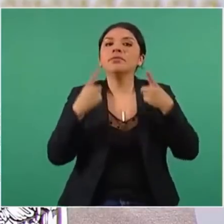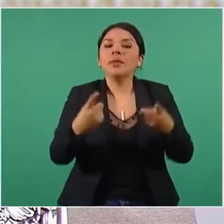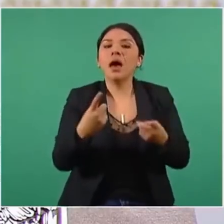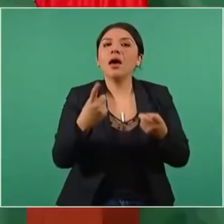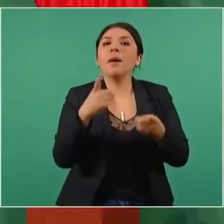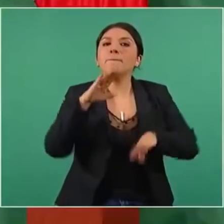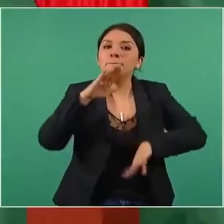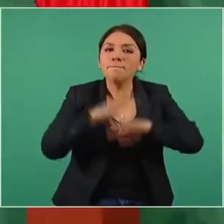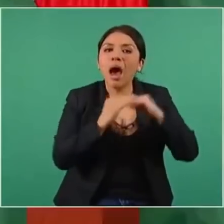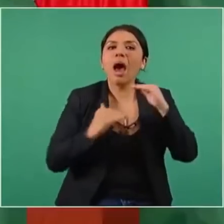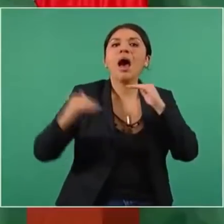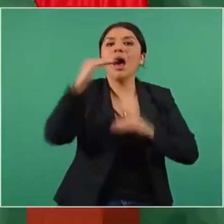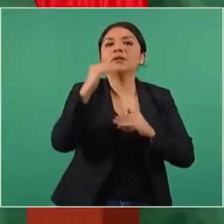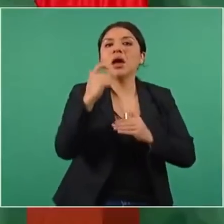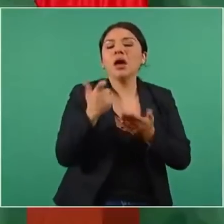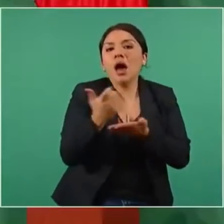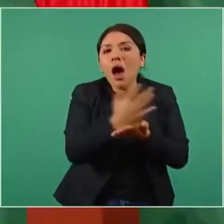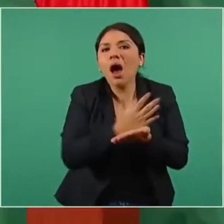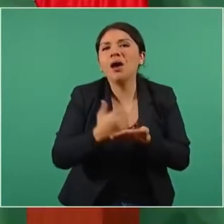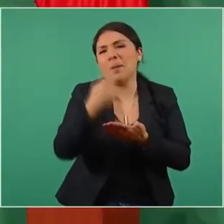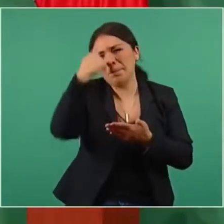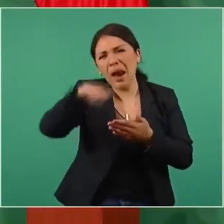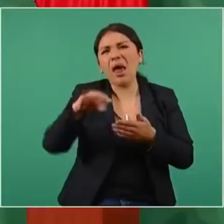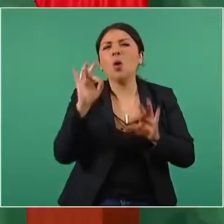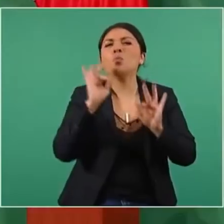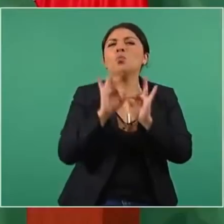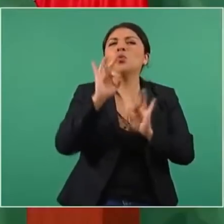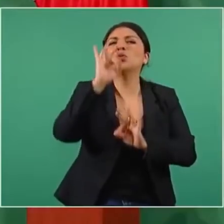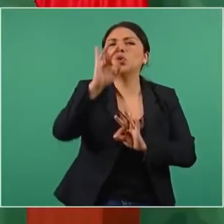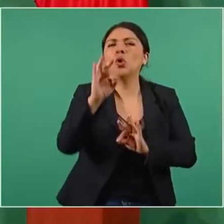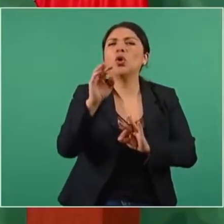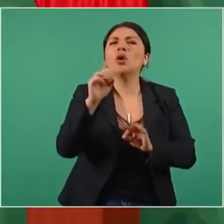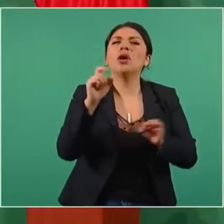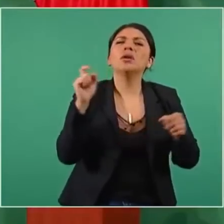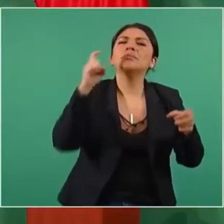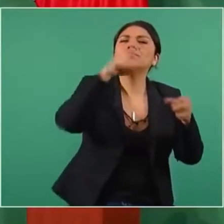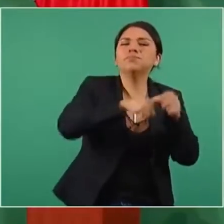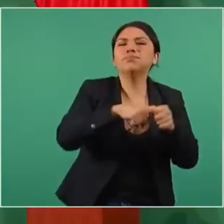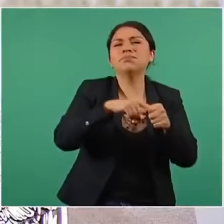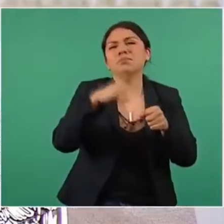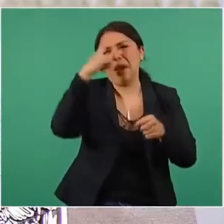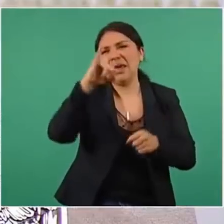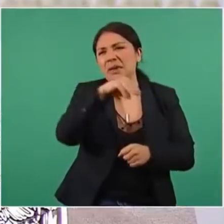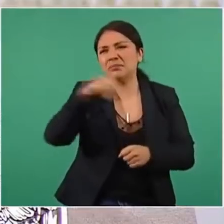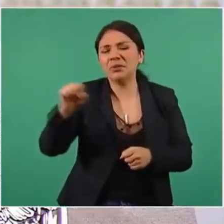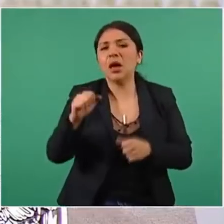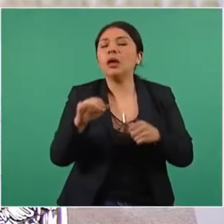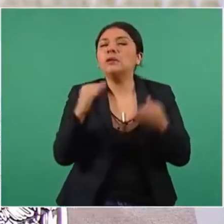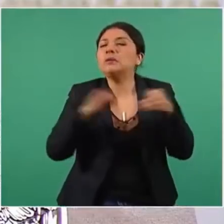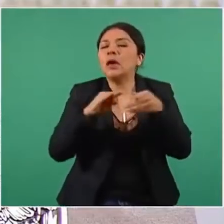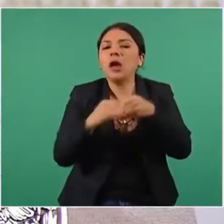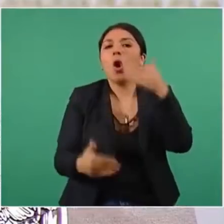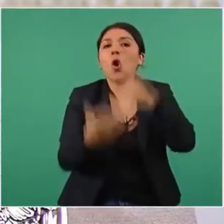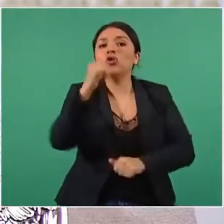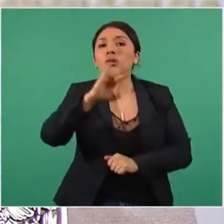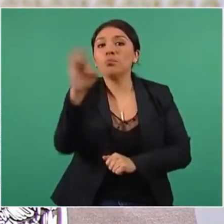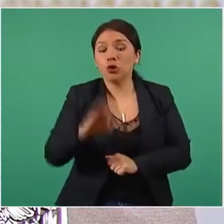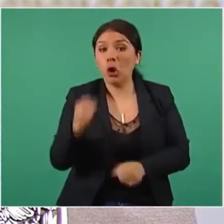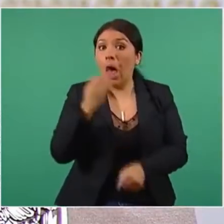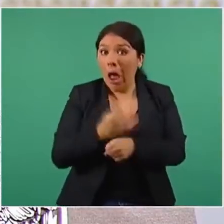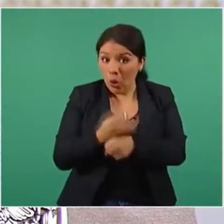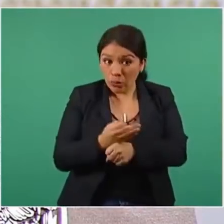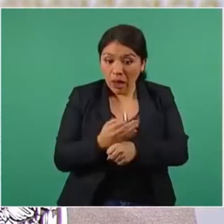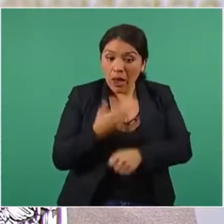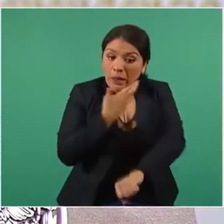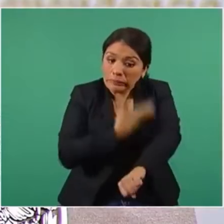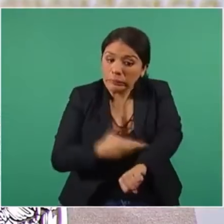cotización en casi 11%. Recordar que todavía estamos en el periodo de implementación,